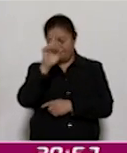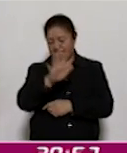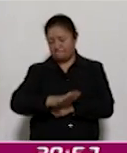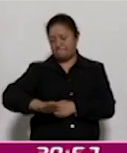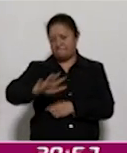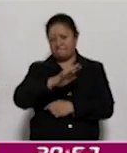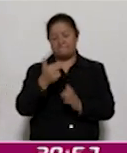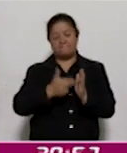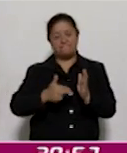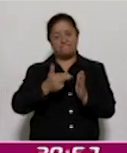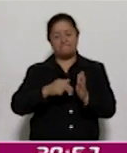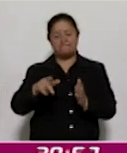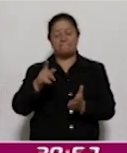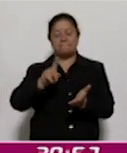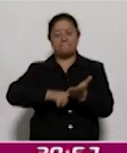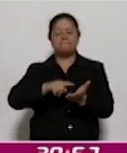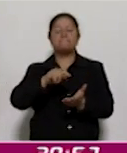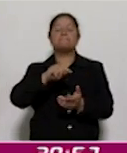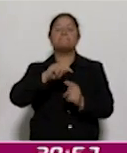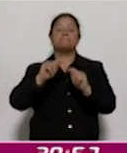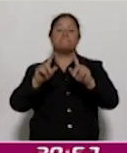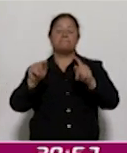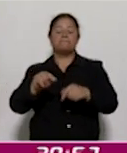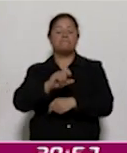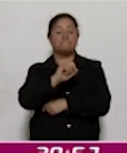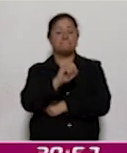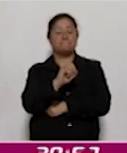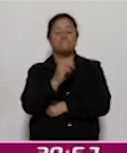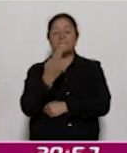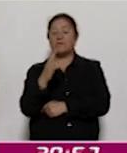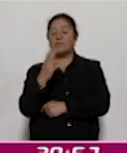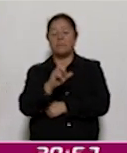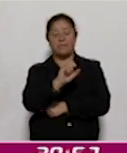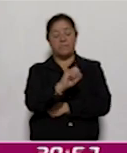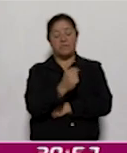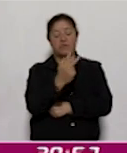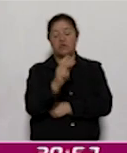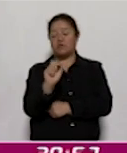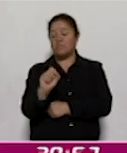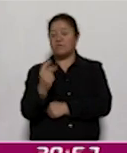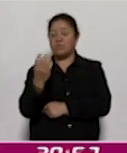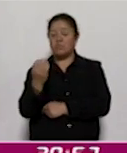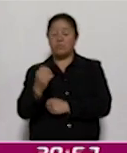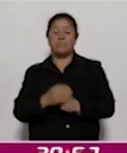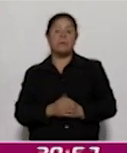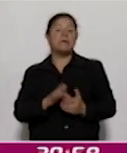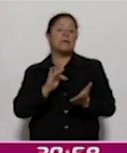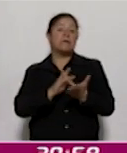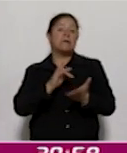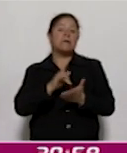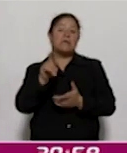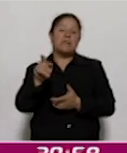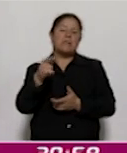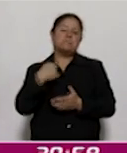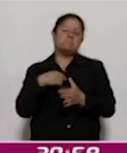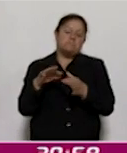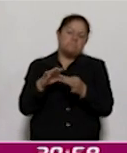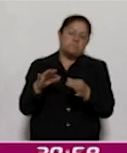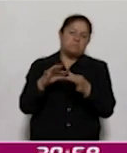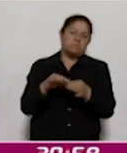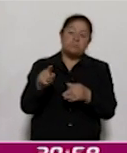Metropolitana que tiene como sede Tlaxcala este 28 y 29 de noviembre. Agradecemos su punto de vista, sus